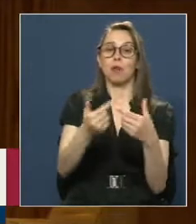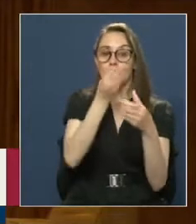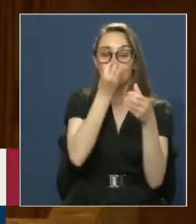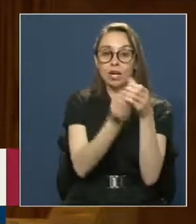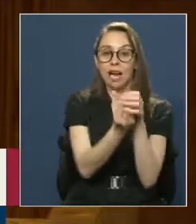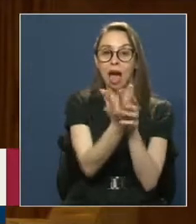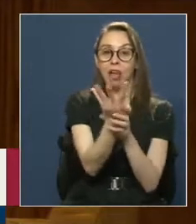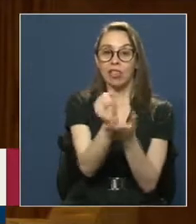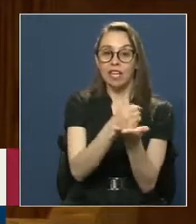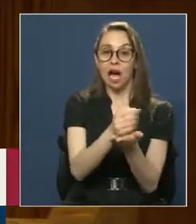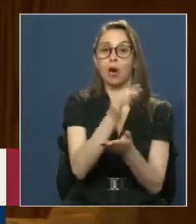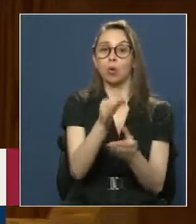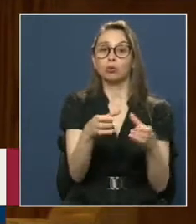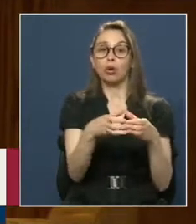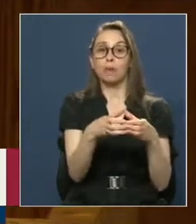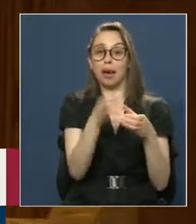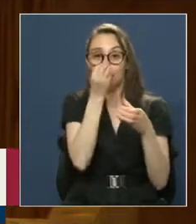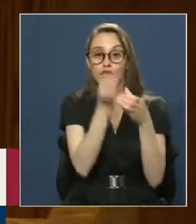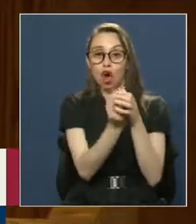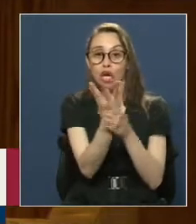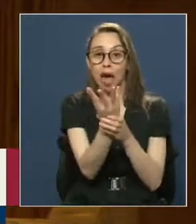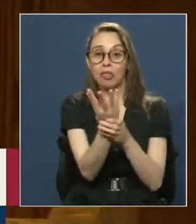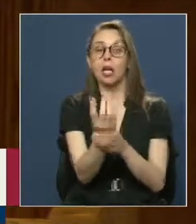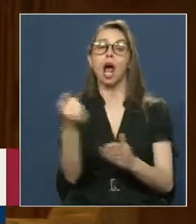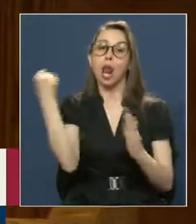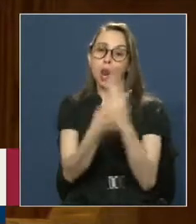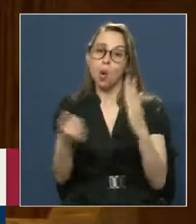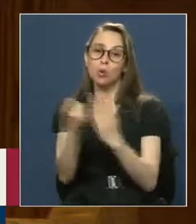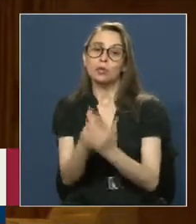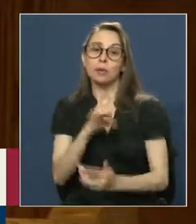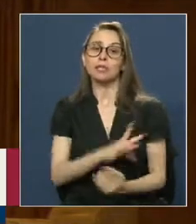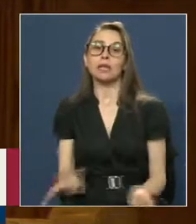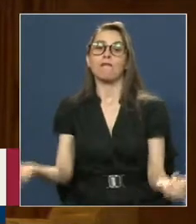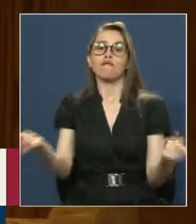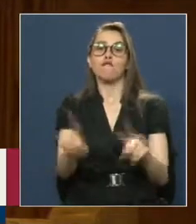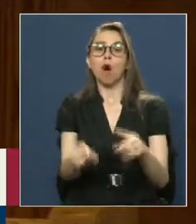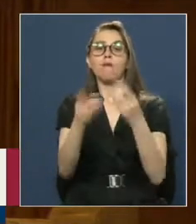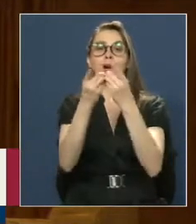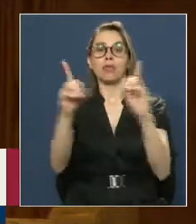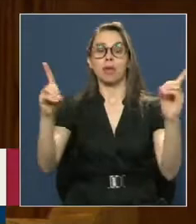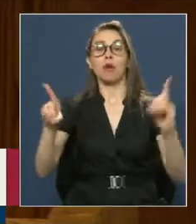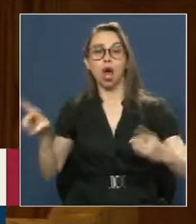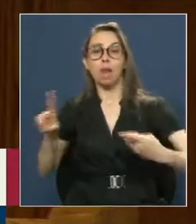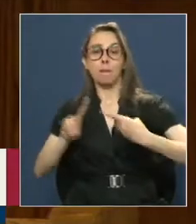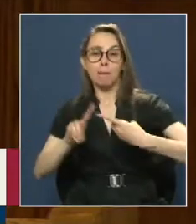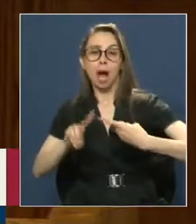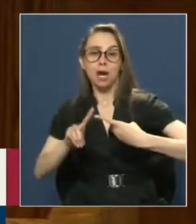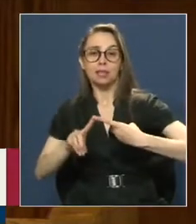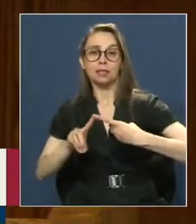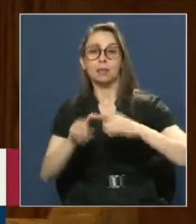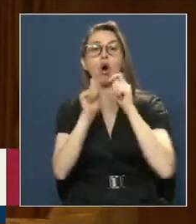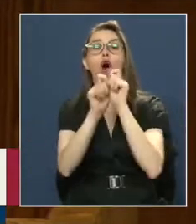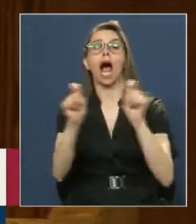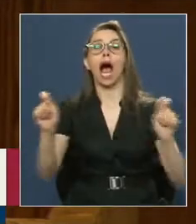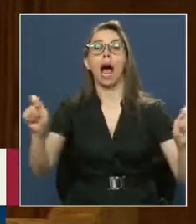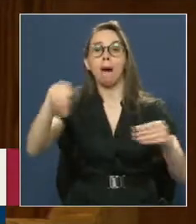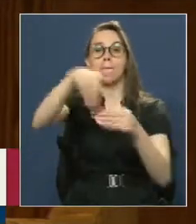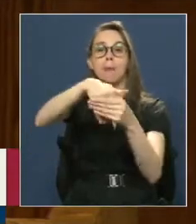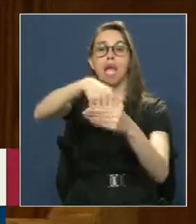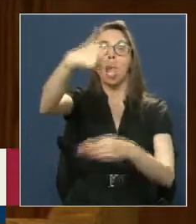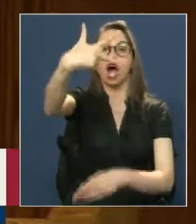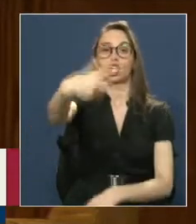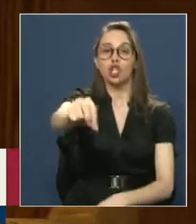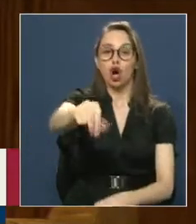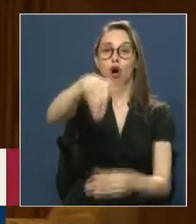momento en nuestro partido lucha para recobrar la democracia Siendo un activo participante de la campaña del NO En el